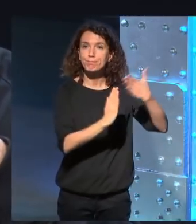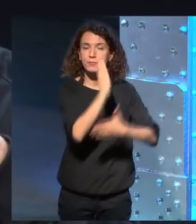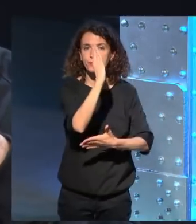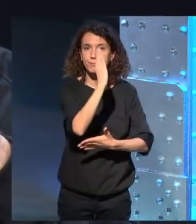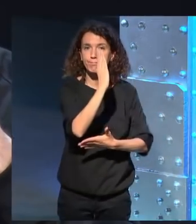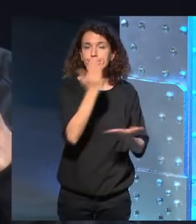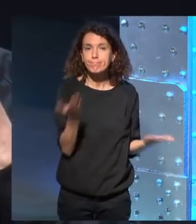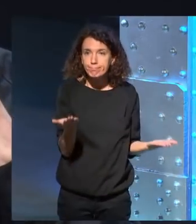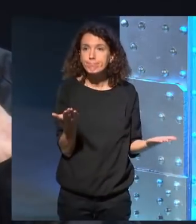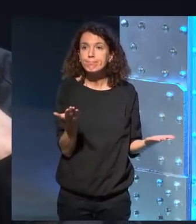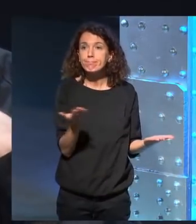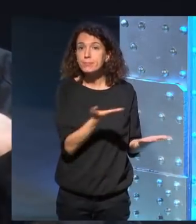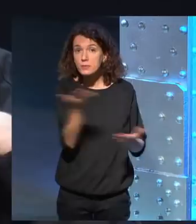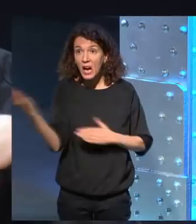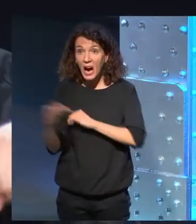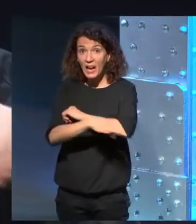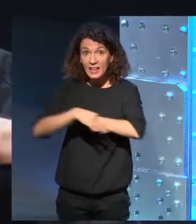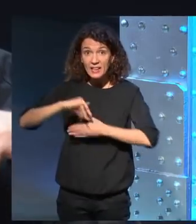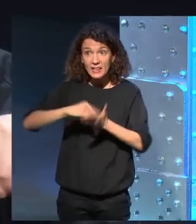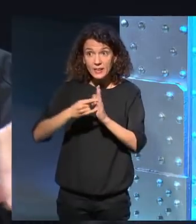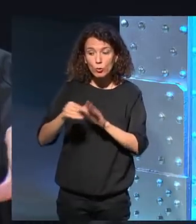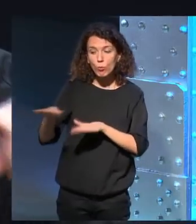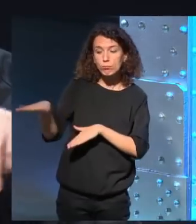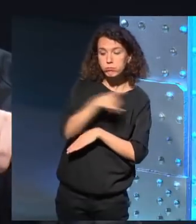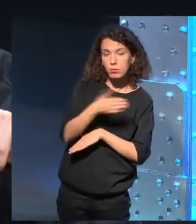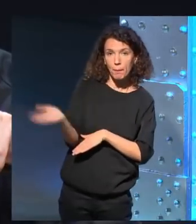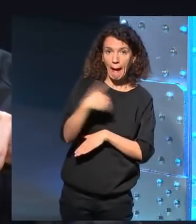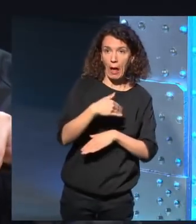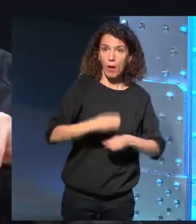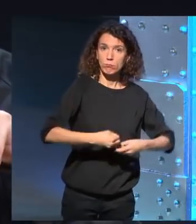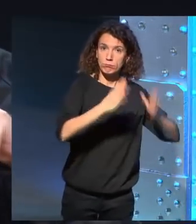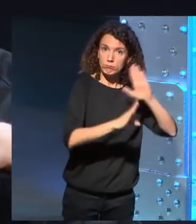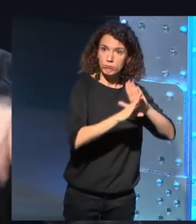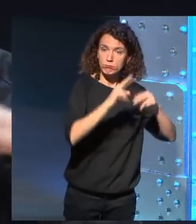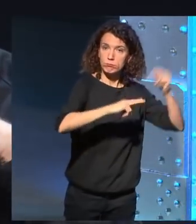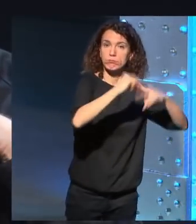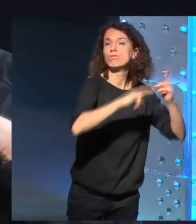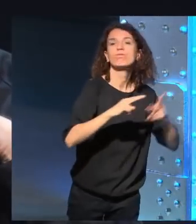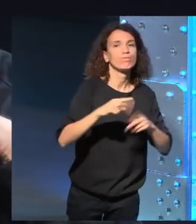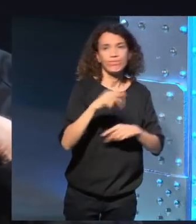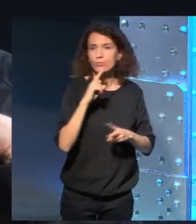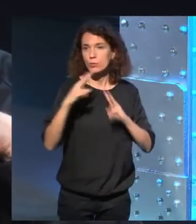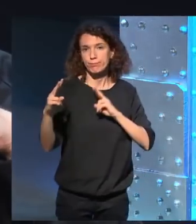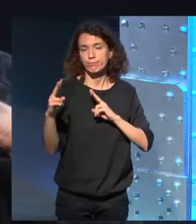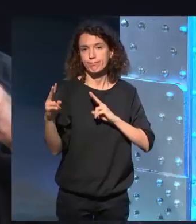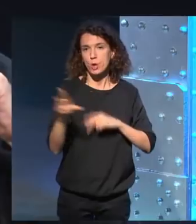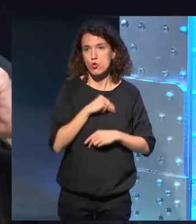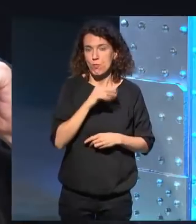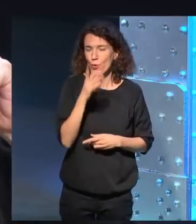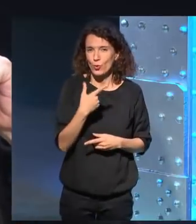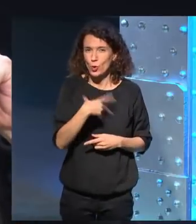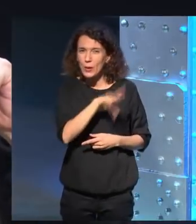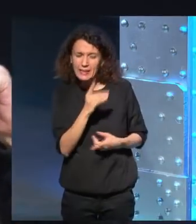y los arquitectos a los que se llamó para que la continuaran no aceptaron porque no